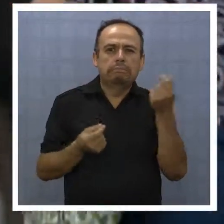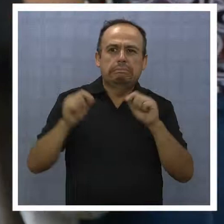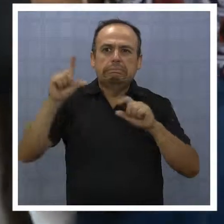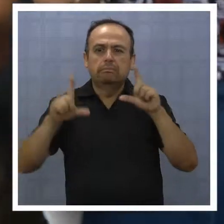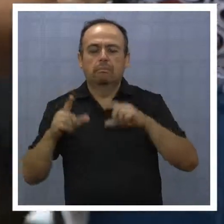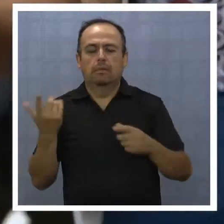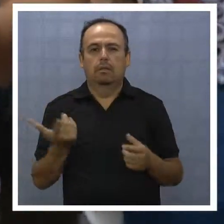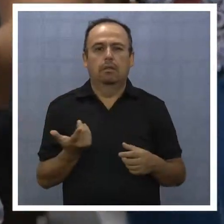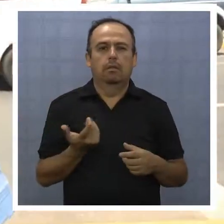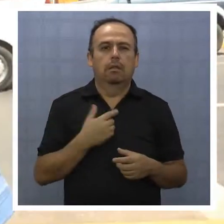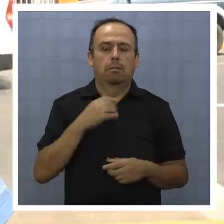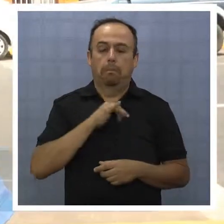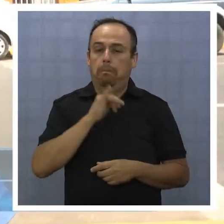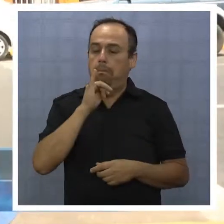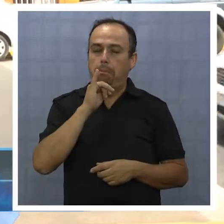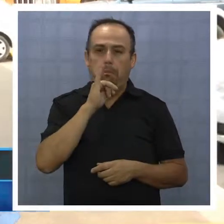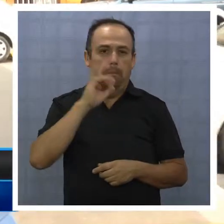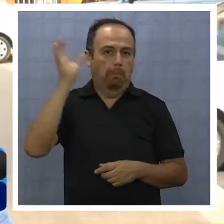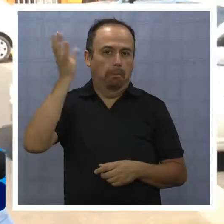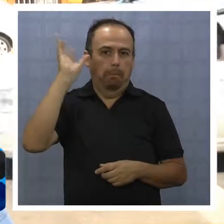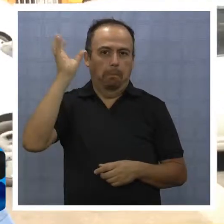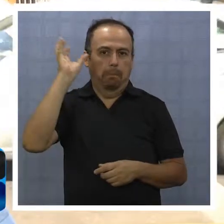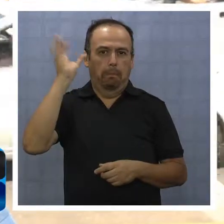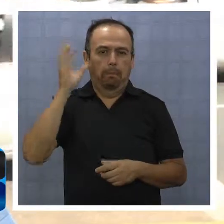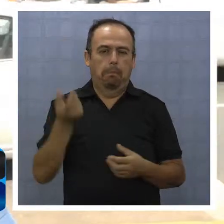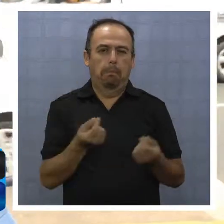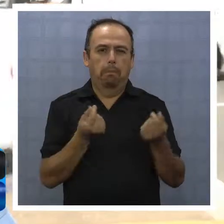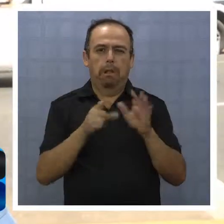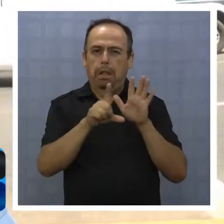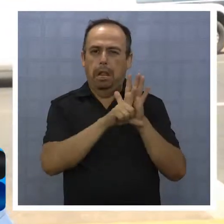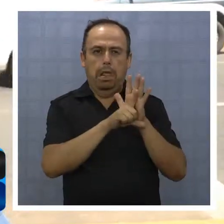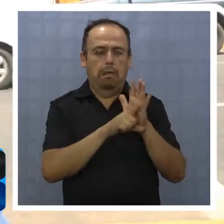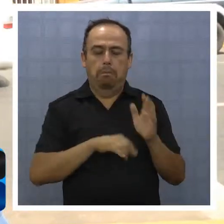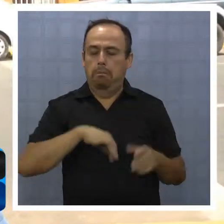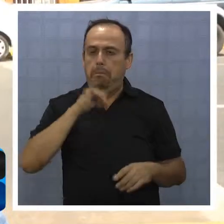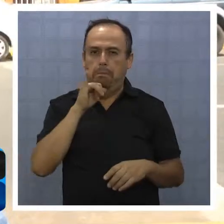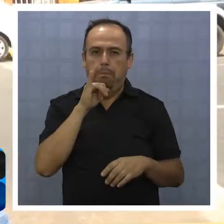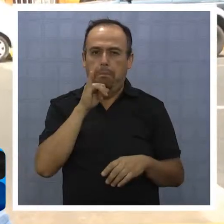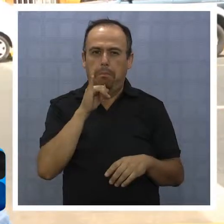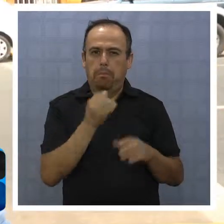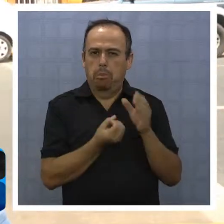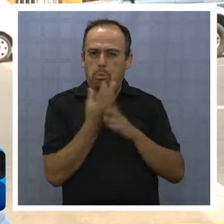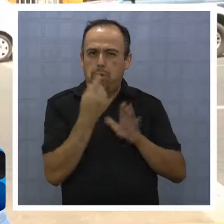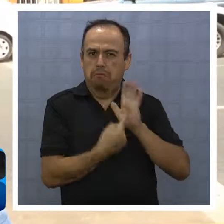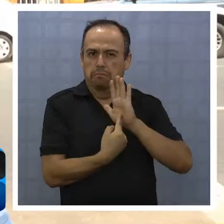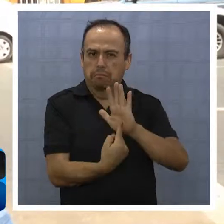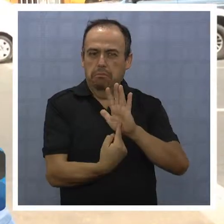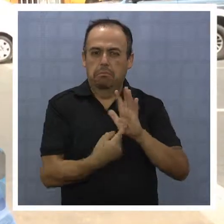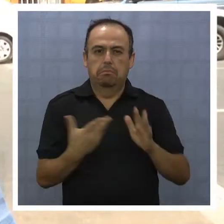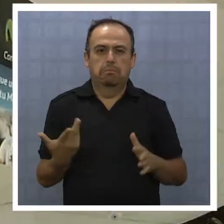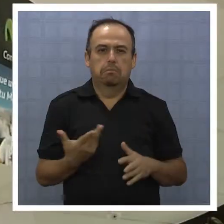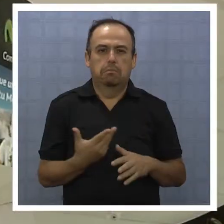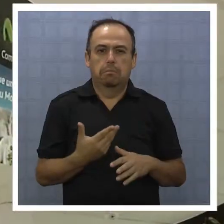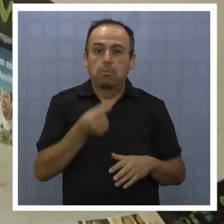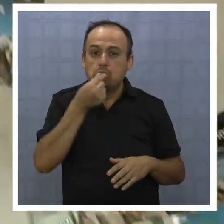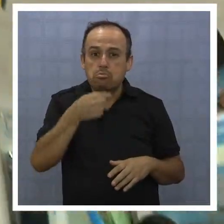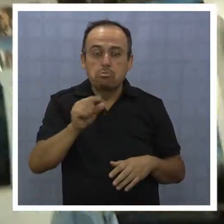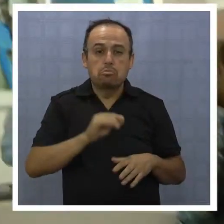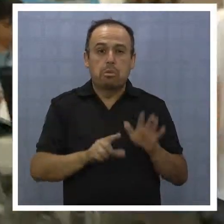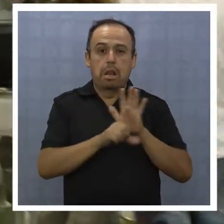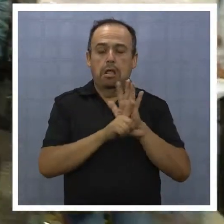No tengo idea de las leyes que han salido o van a salir. No